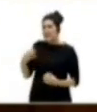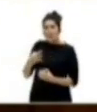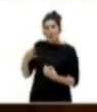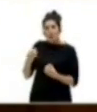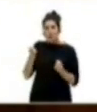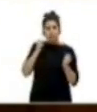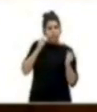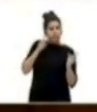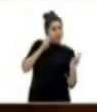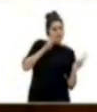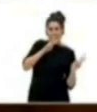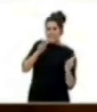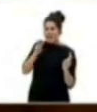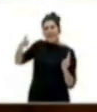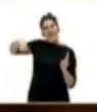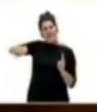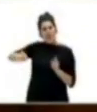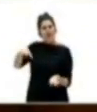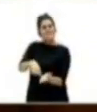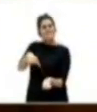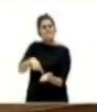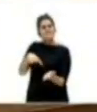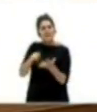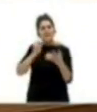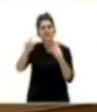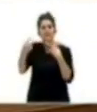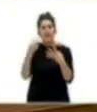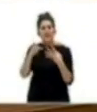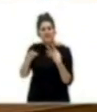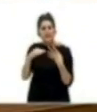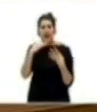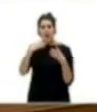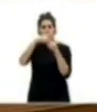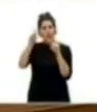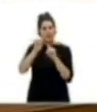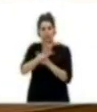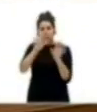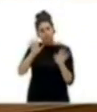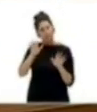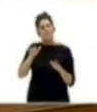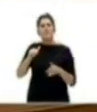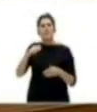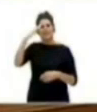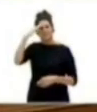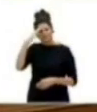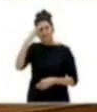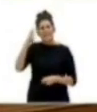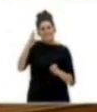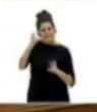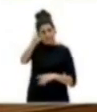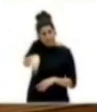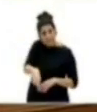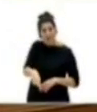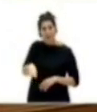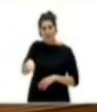abiertos de quienes reivindican transparencia, lucidez, honestidad y esperanza, que les